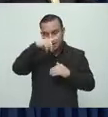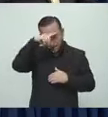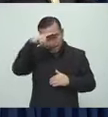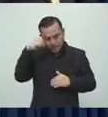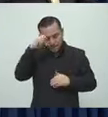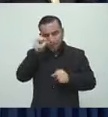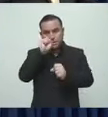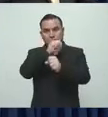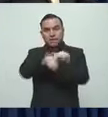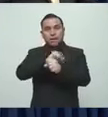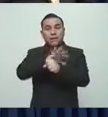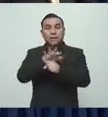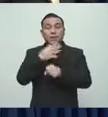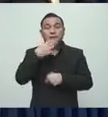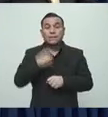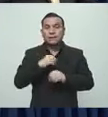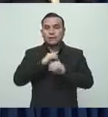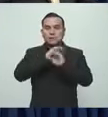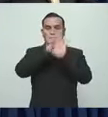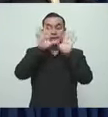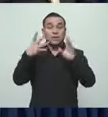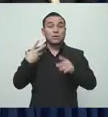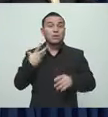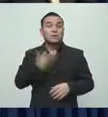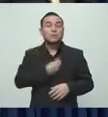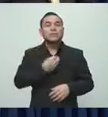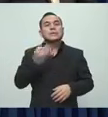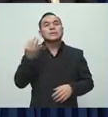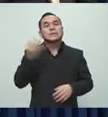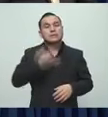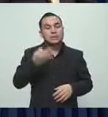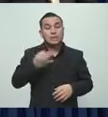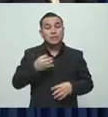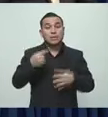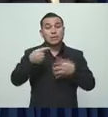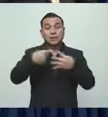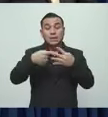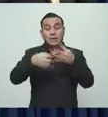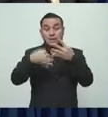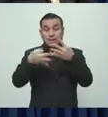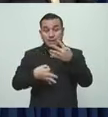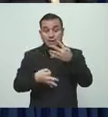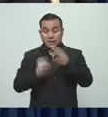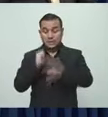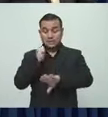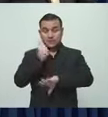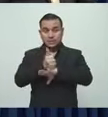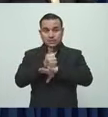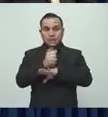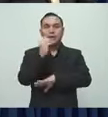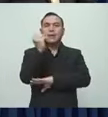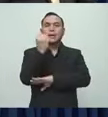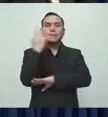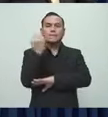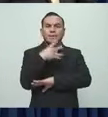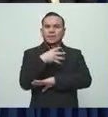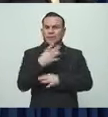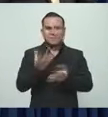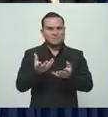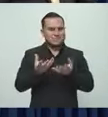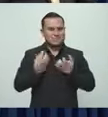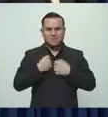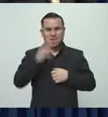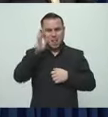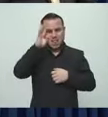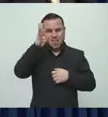una vez más que nosotros lo que estamos solicitando es una ley de emergencia, no estamos queriendo inventar nada